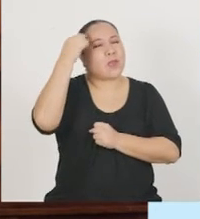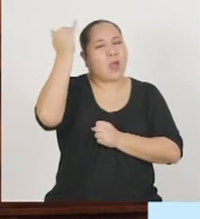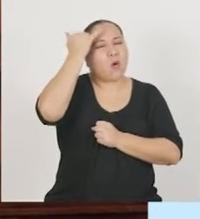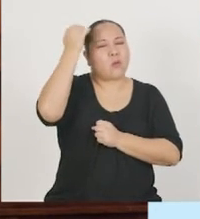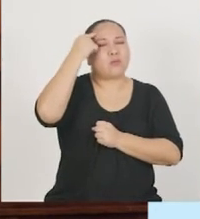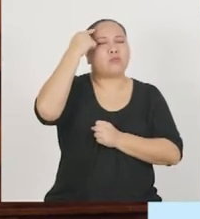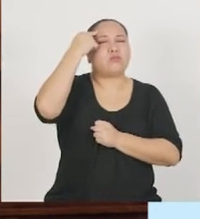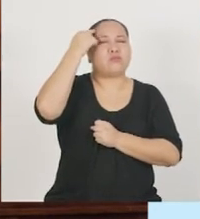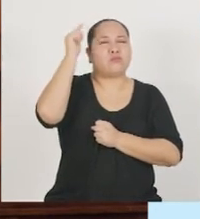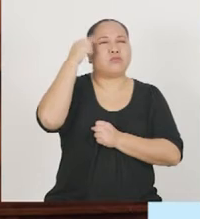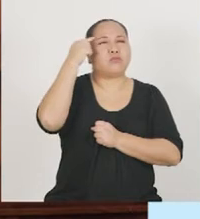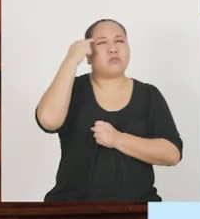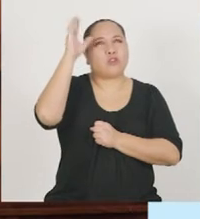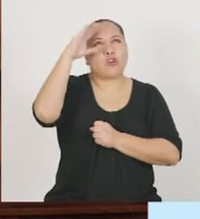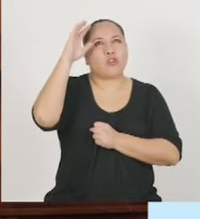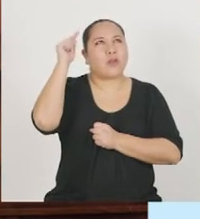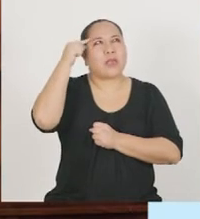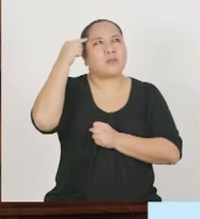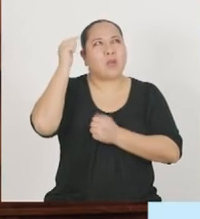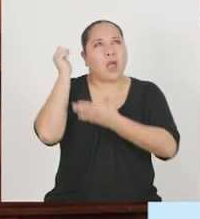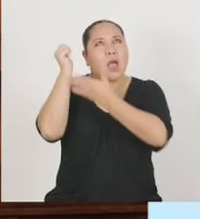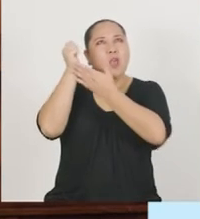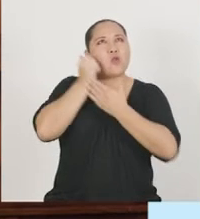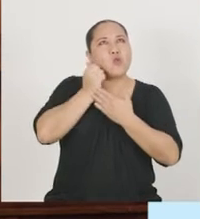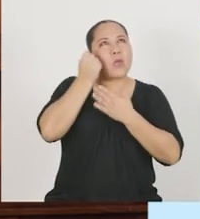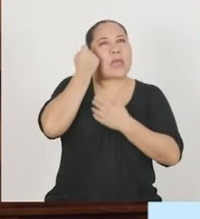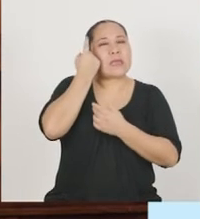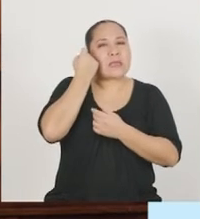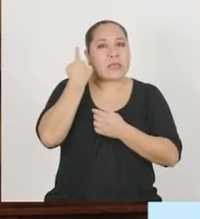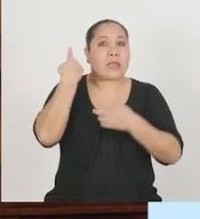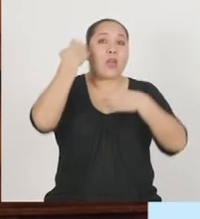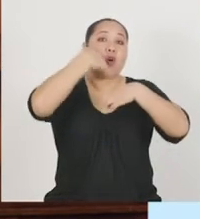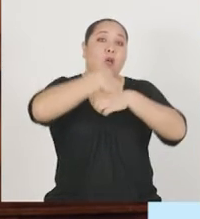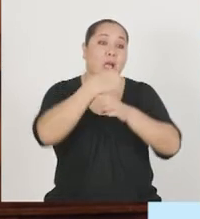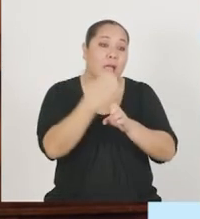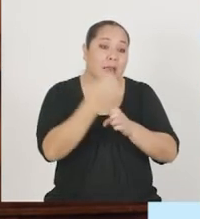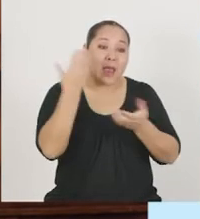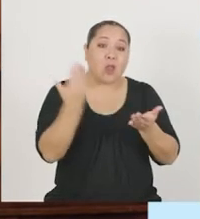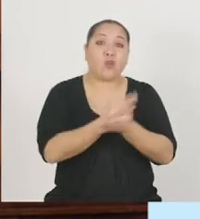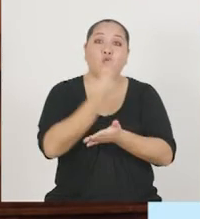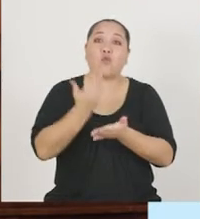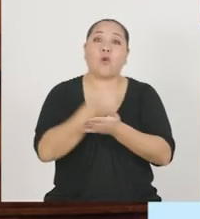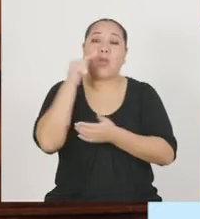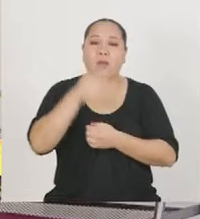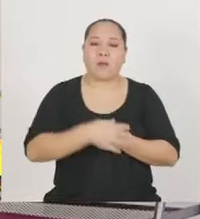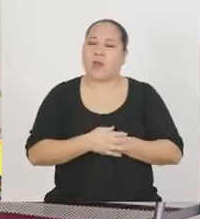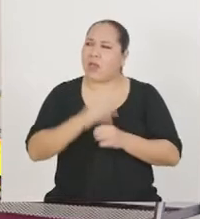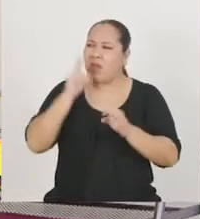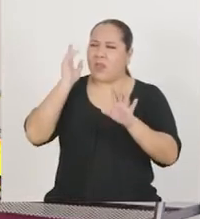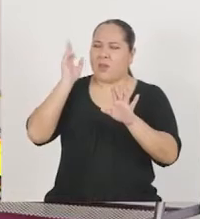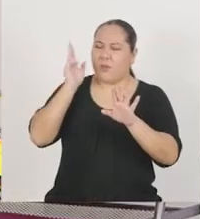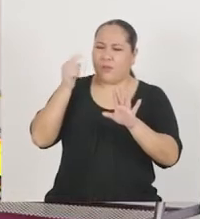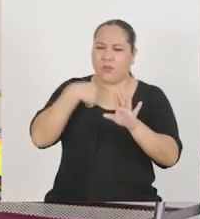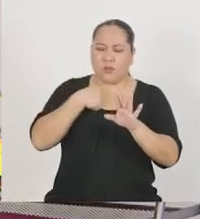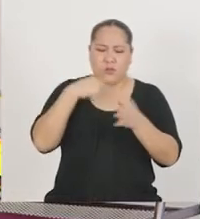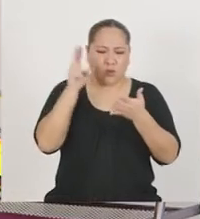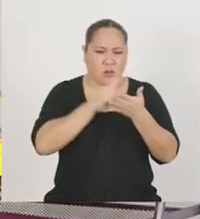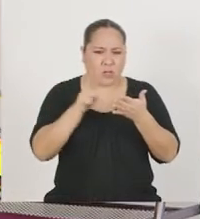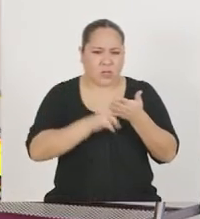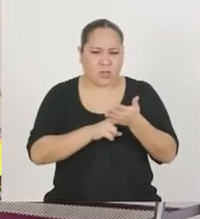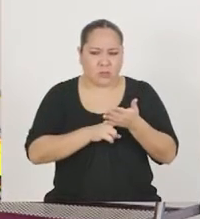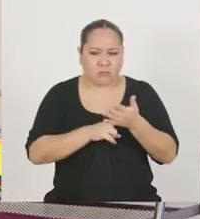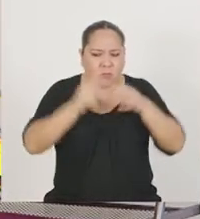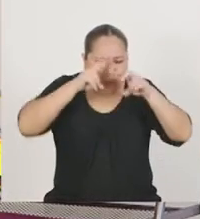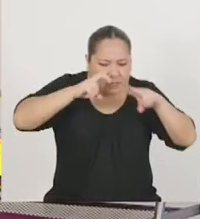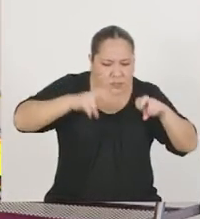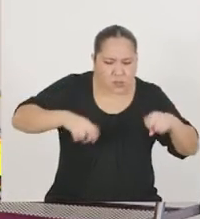memoria a largo plazo para que nos ayude a comprender o crear algo nuevo. Bueno, profesora, leí que